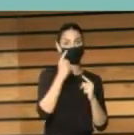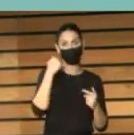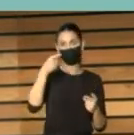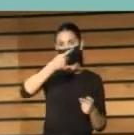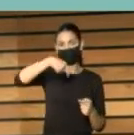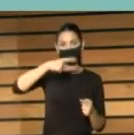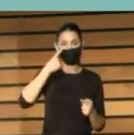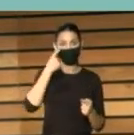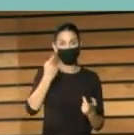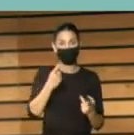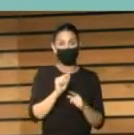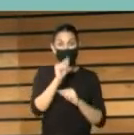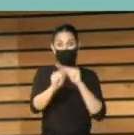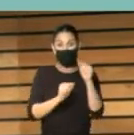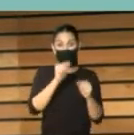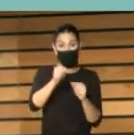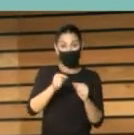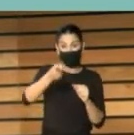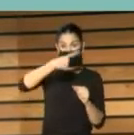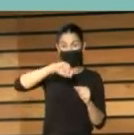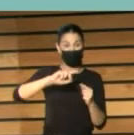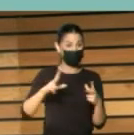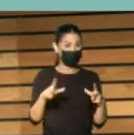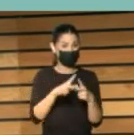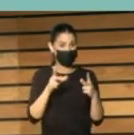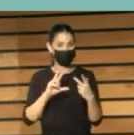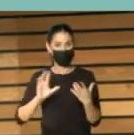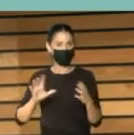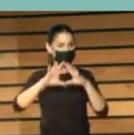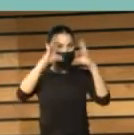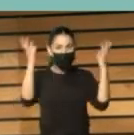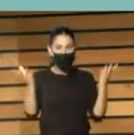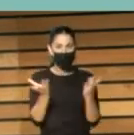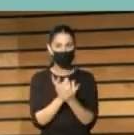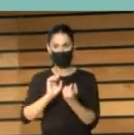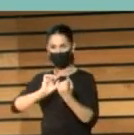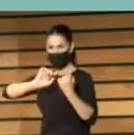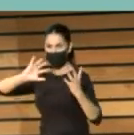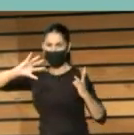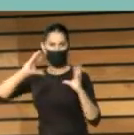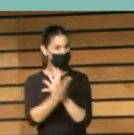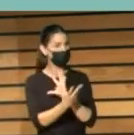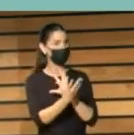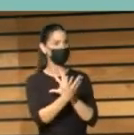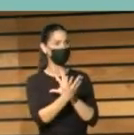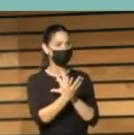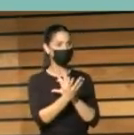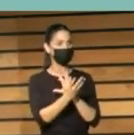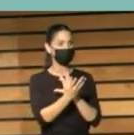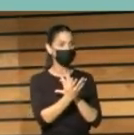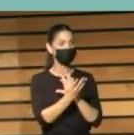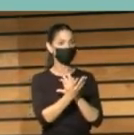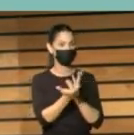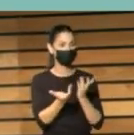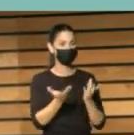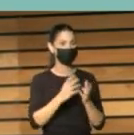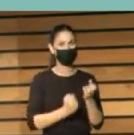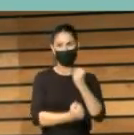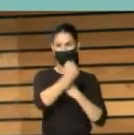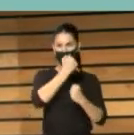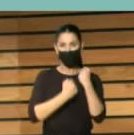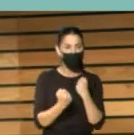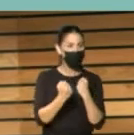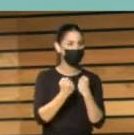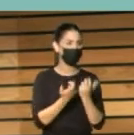un invisible virus es capaz de poner en jaque a la humanidad entera, sacudiendo hasta los cimientos económicos más sólidos